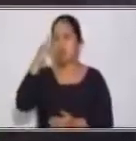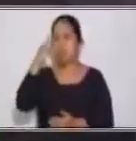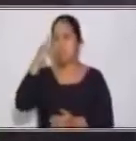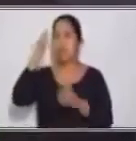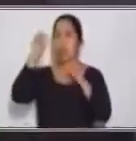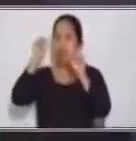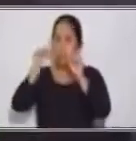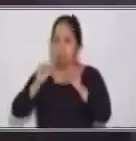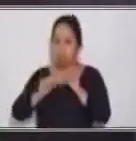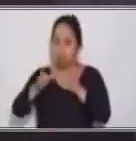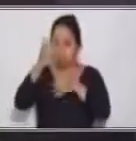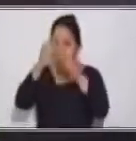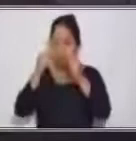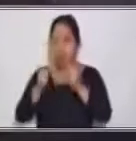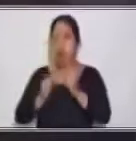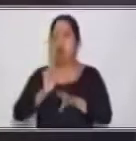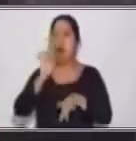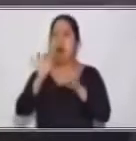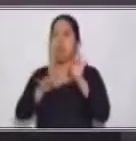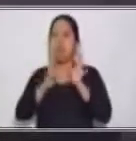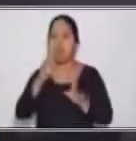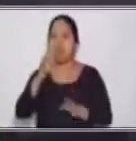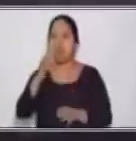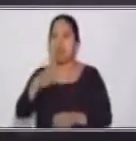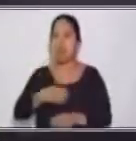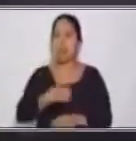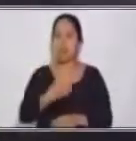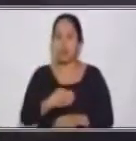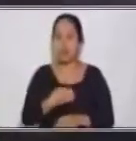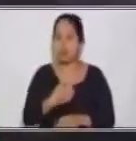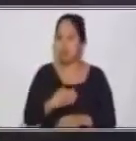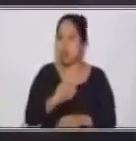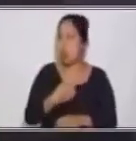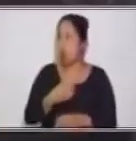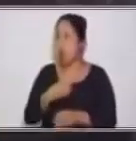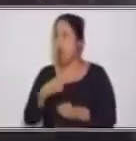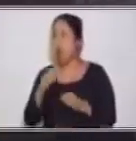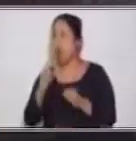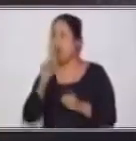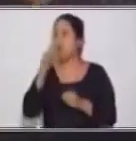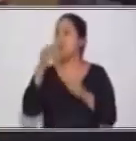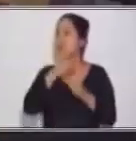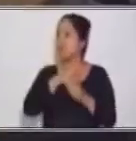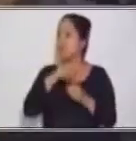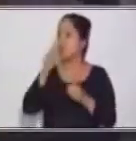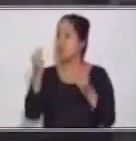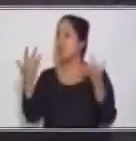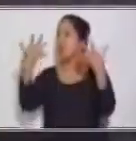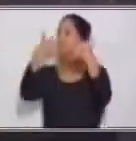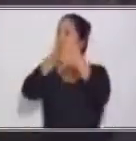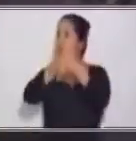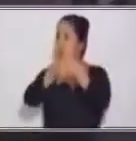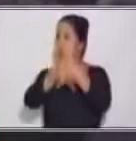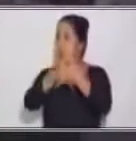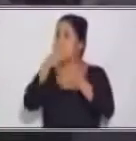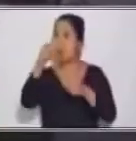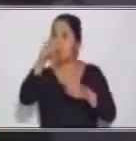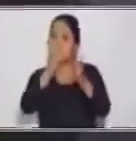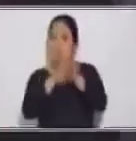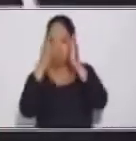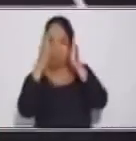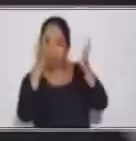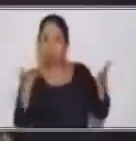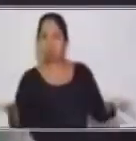el profesor a veces puede colocar algunas trampitas por ahí para ver si usted realmente está prestando atención. Entonces,